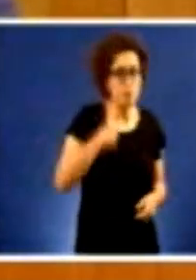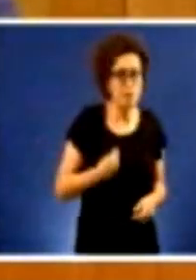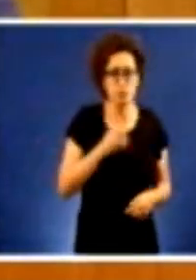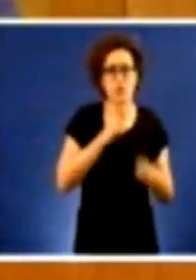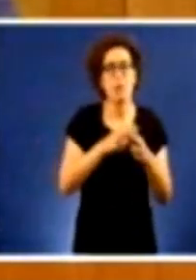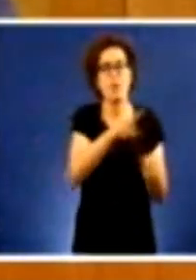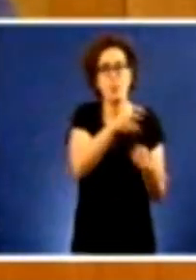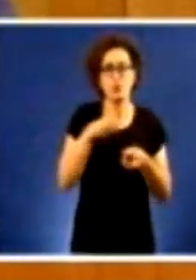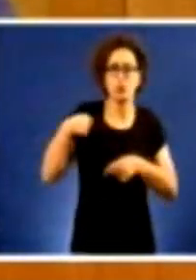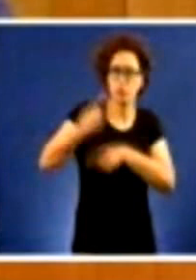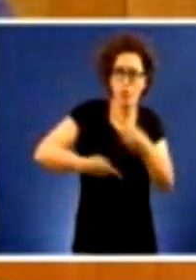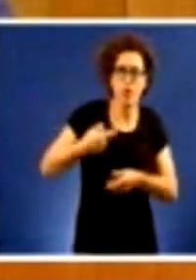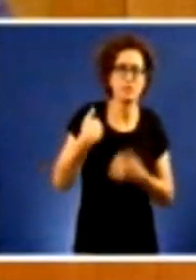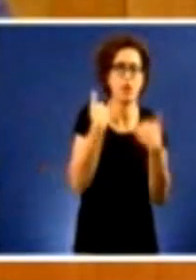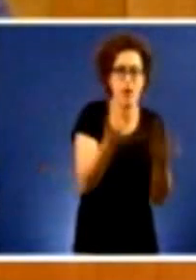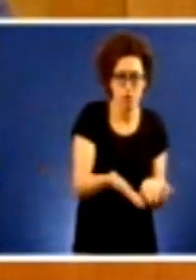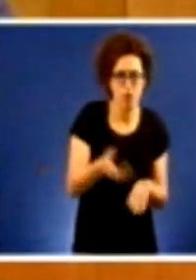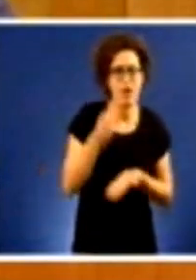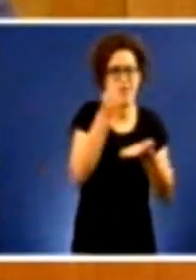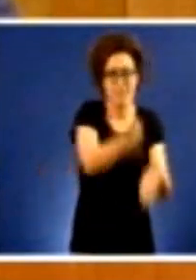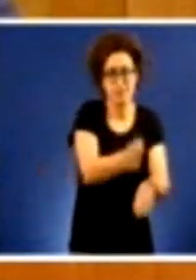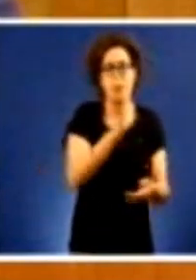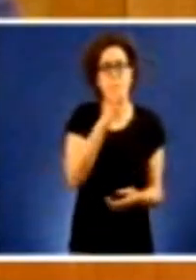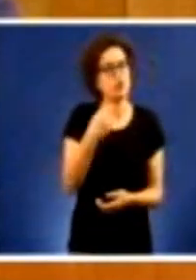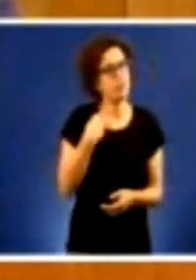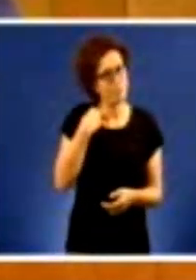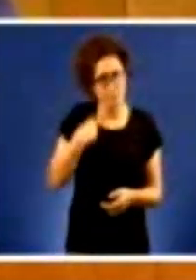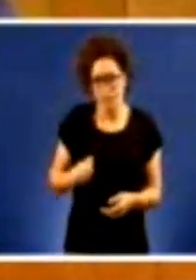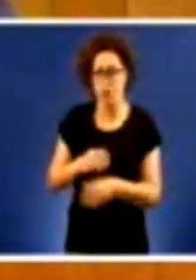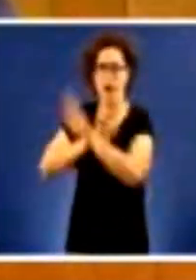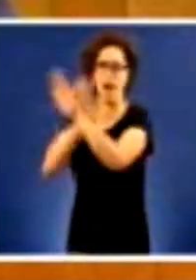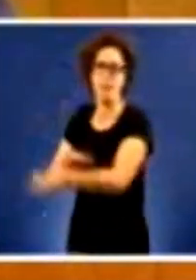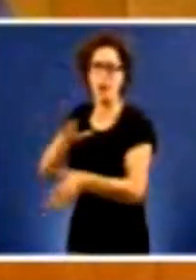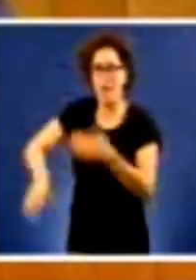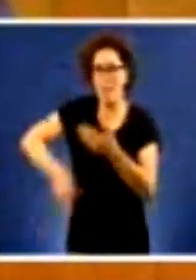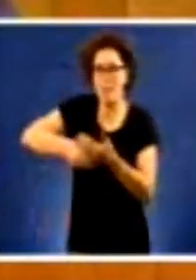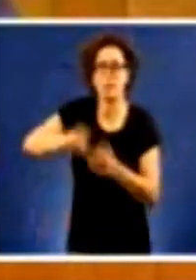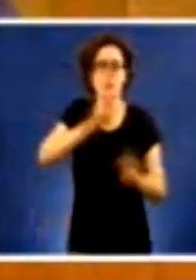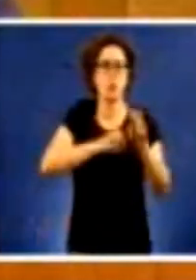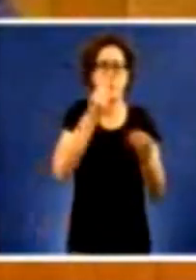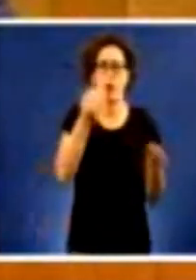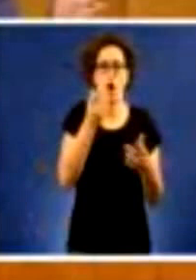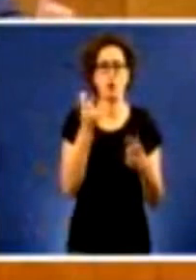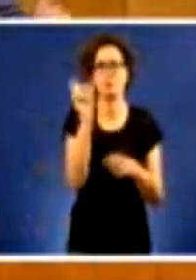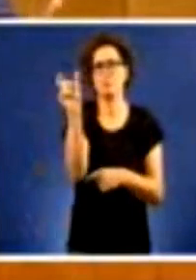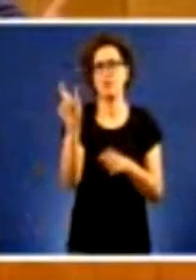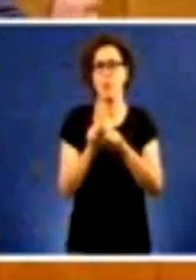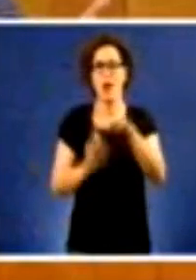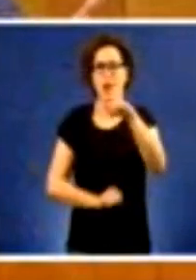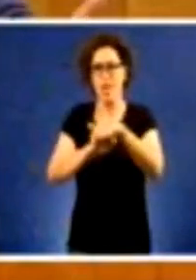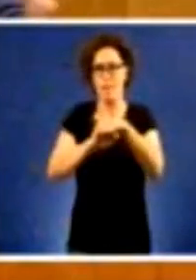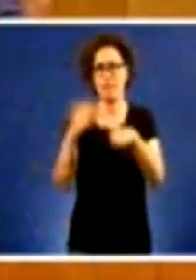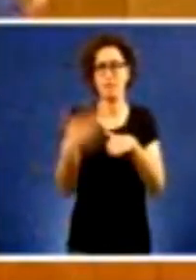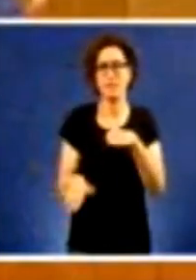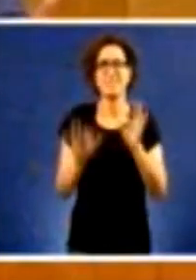acción tamén apoyarei as emendas que van neste sentido de marcar límites atacando pode ser unha xuda a